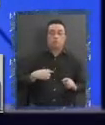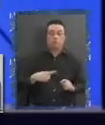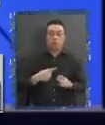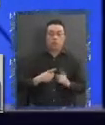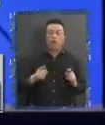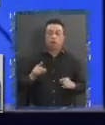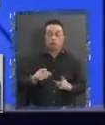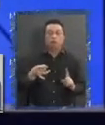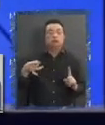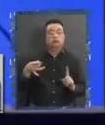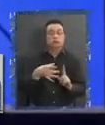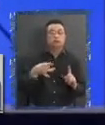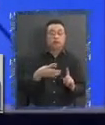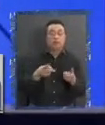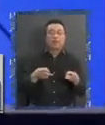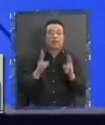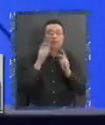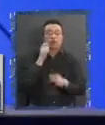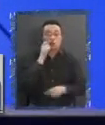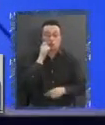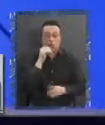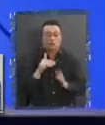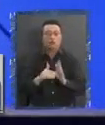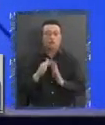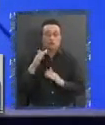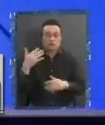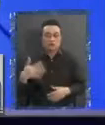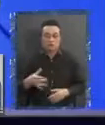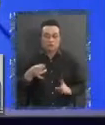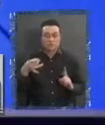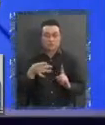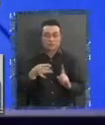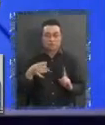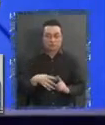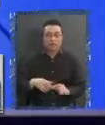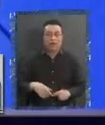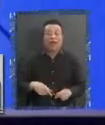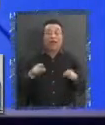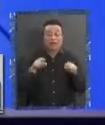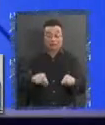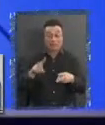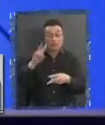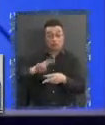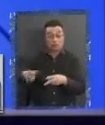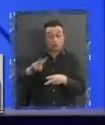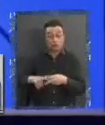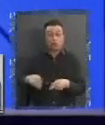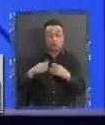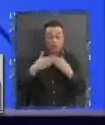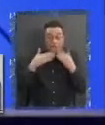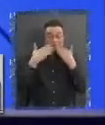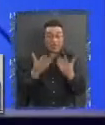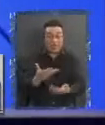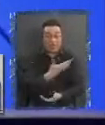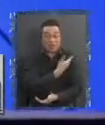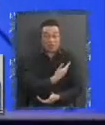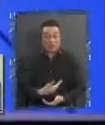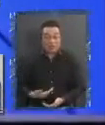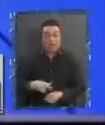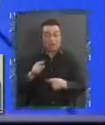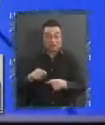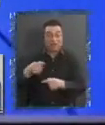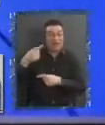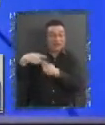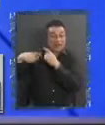vulneran son derechos humanos fundamentales. Esta solución que ha dado el gobierno y que han dado gobiernos anteriores,